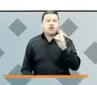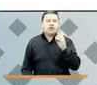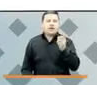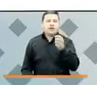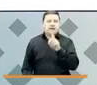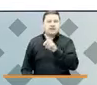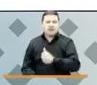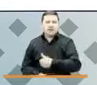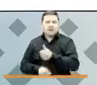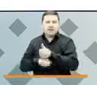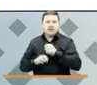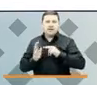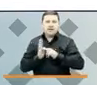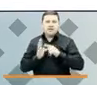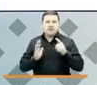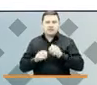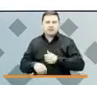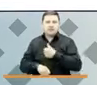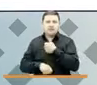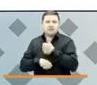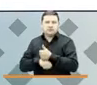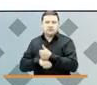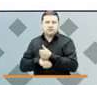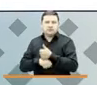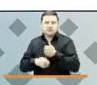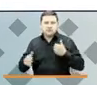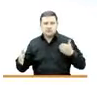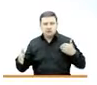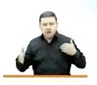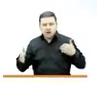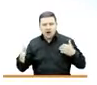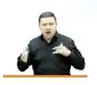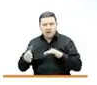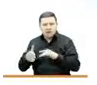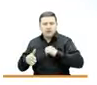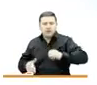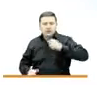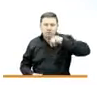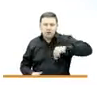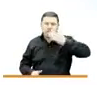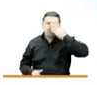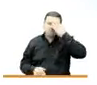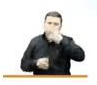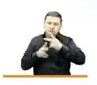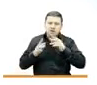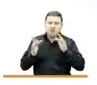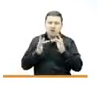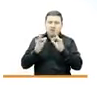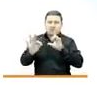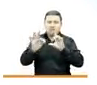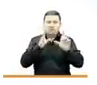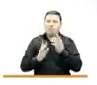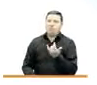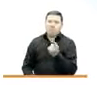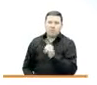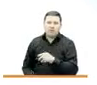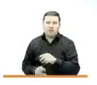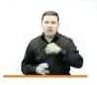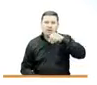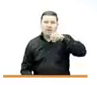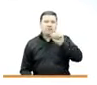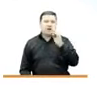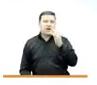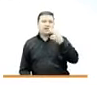directora técnica de la Dirección de Archivo de los Derechos Humanos, quien ya está conectada, y también Marta